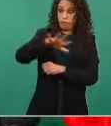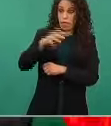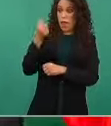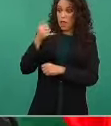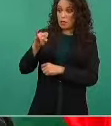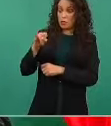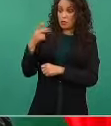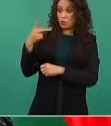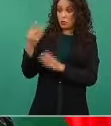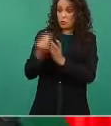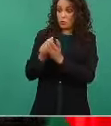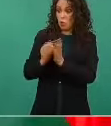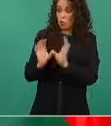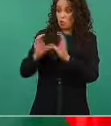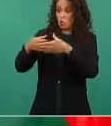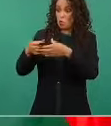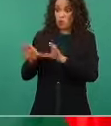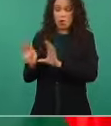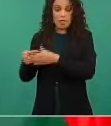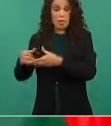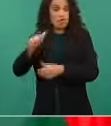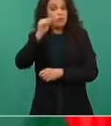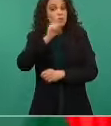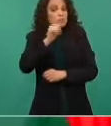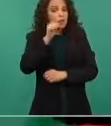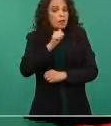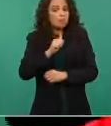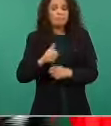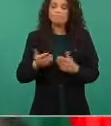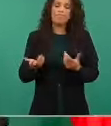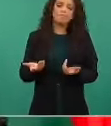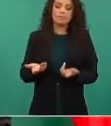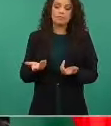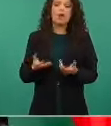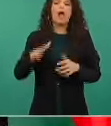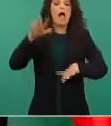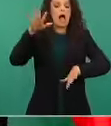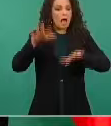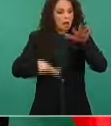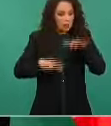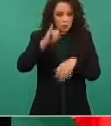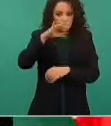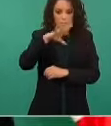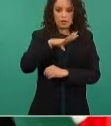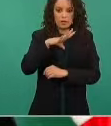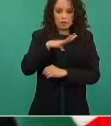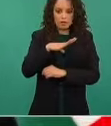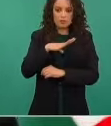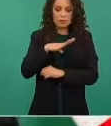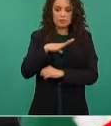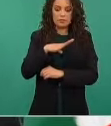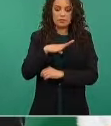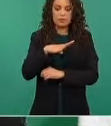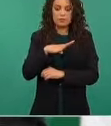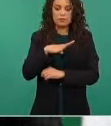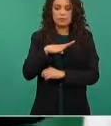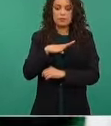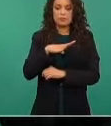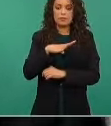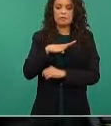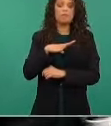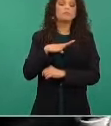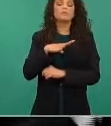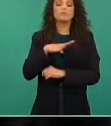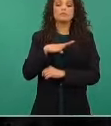comunidades, como a veces se presenta en los